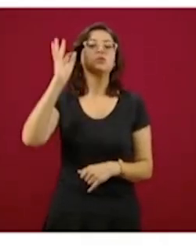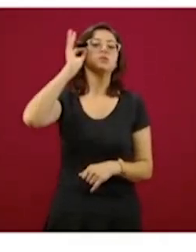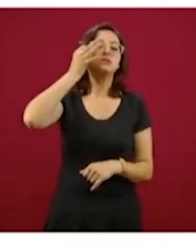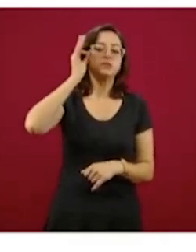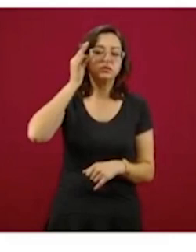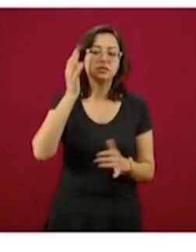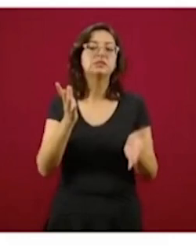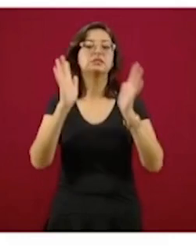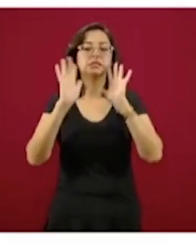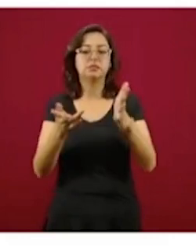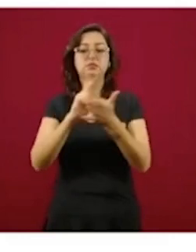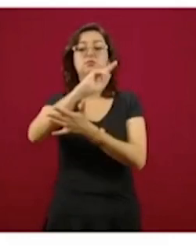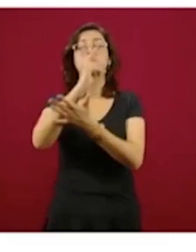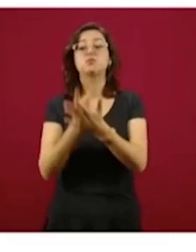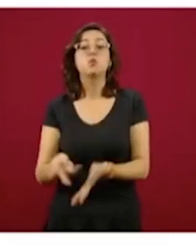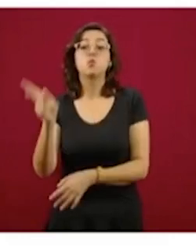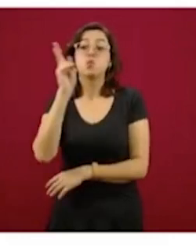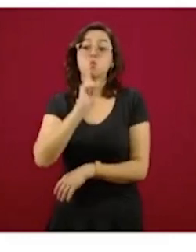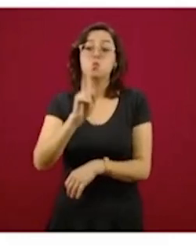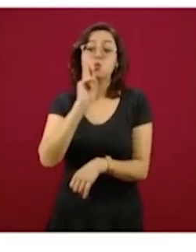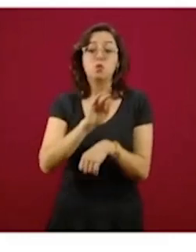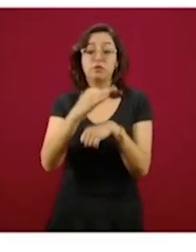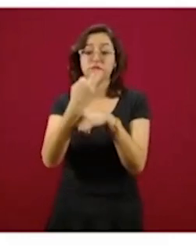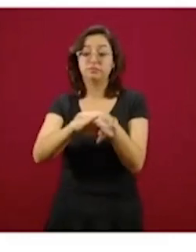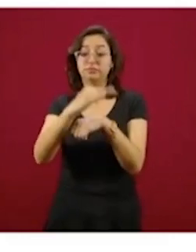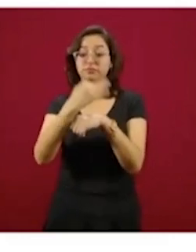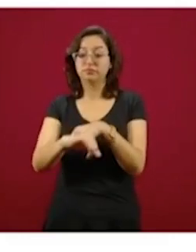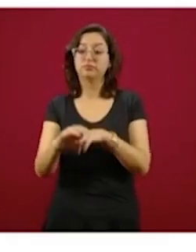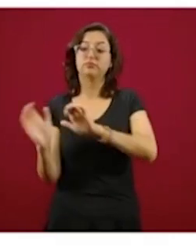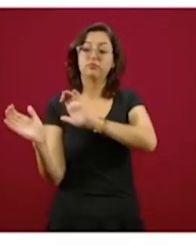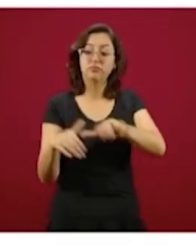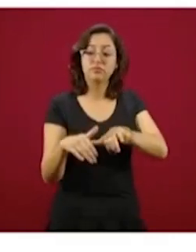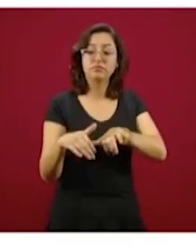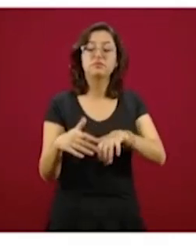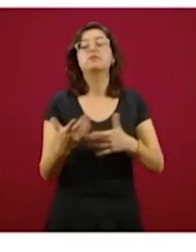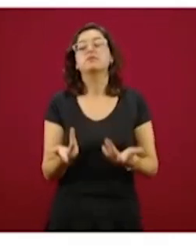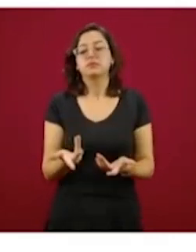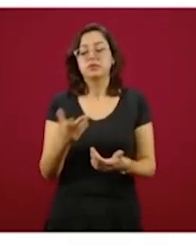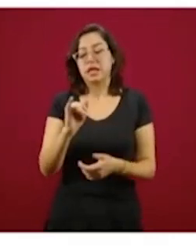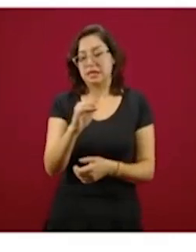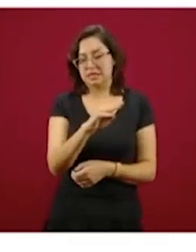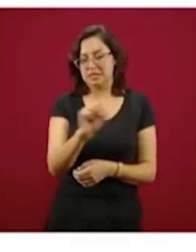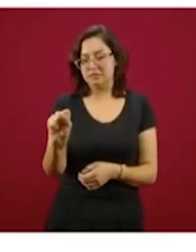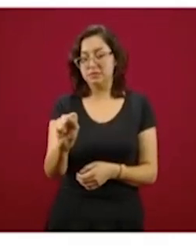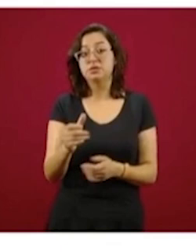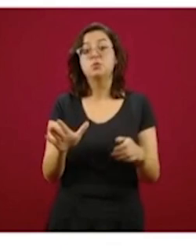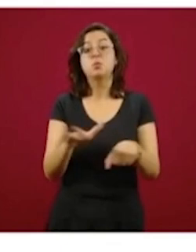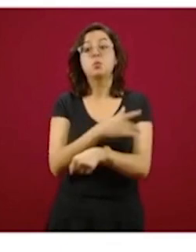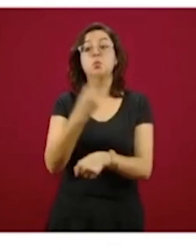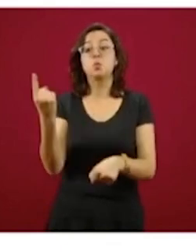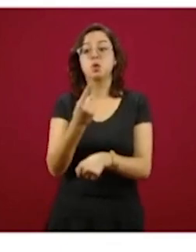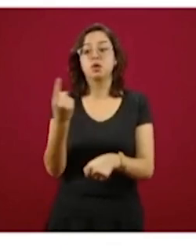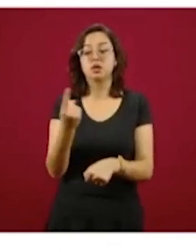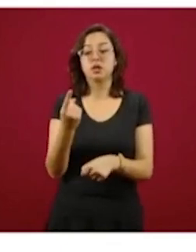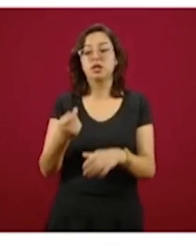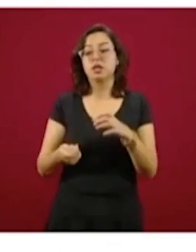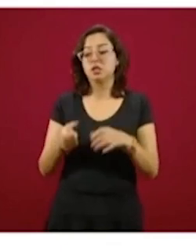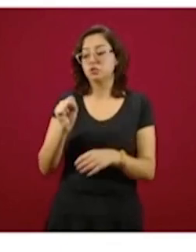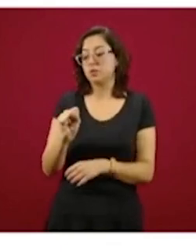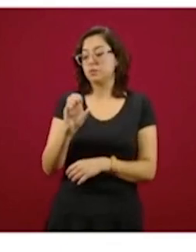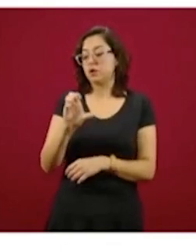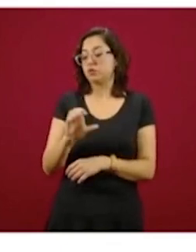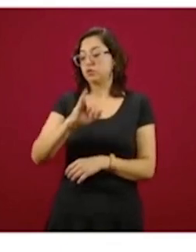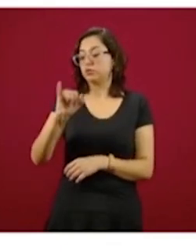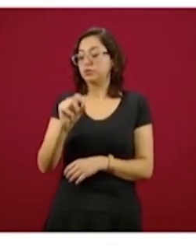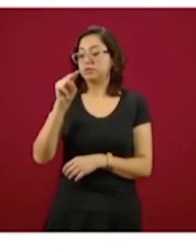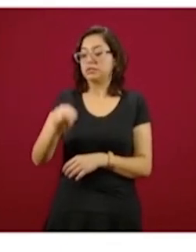programa piloto que hace valer una sentencia de la Corte que estableció que era discriminatorio seguir